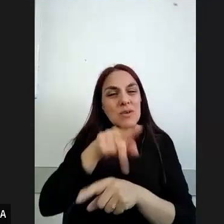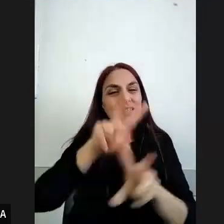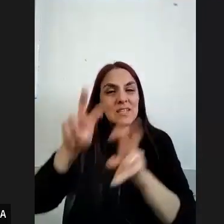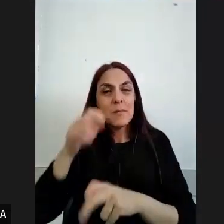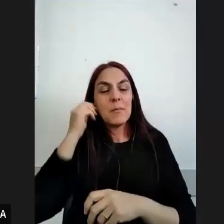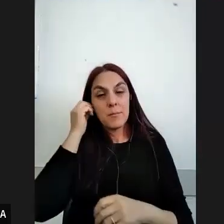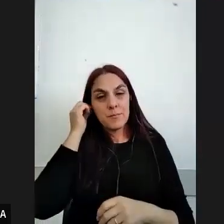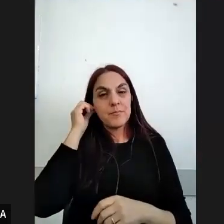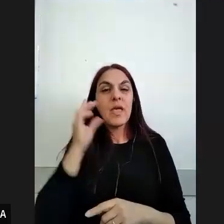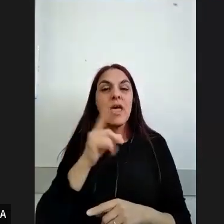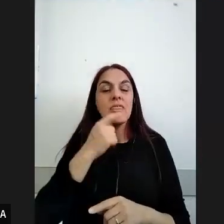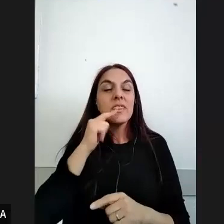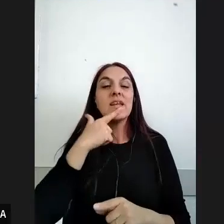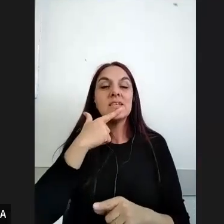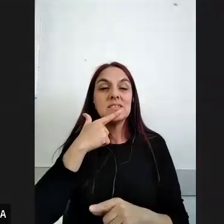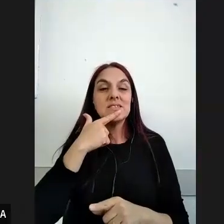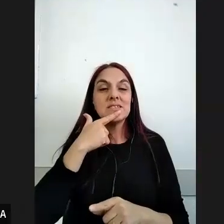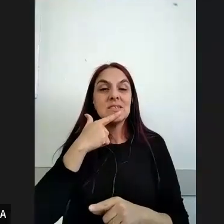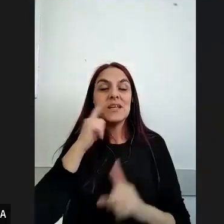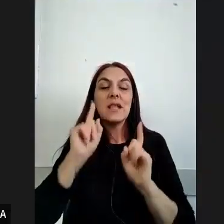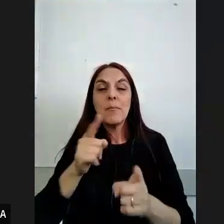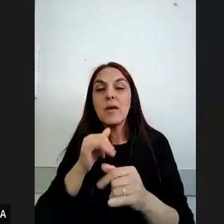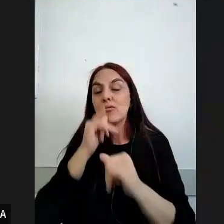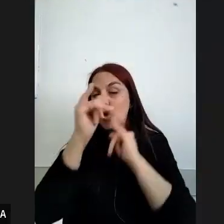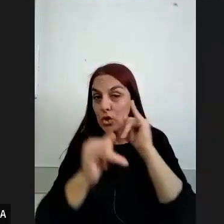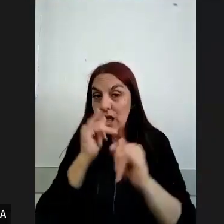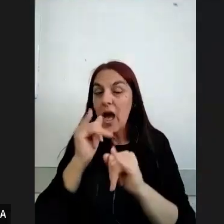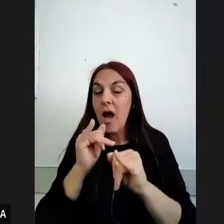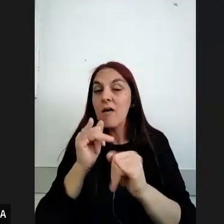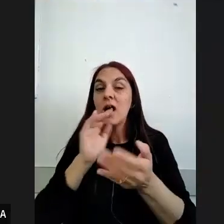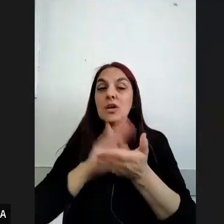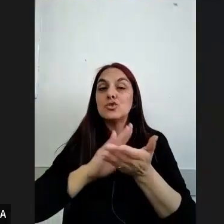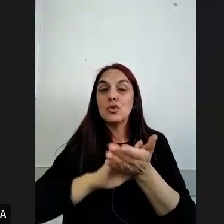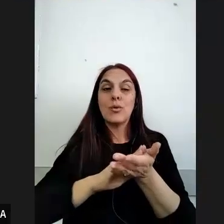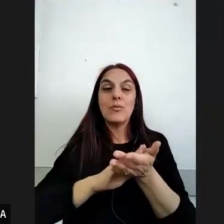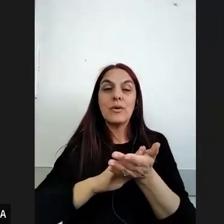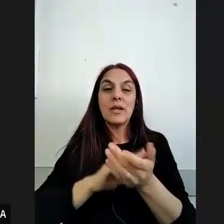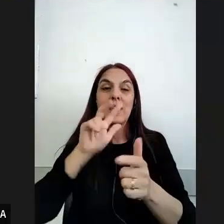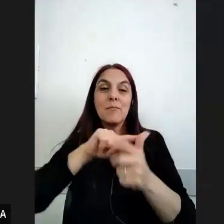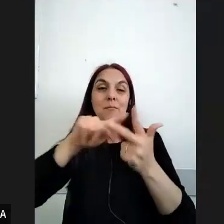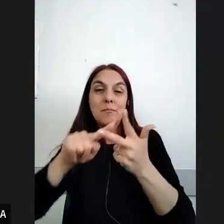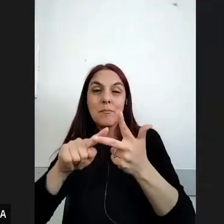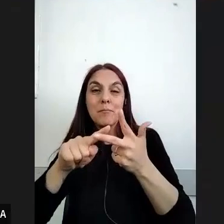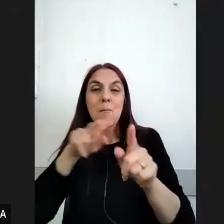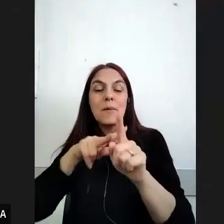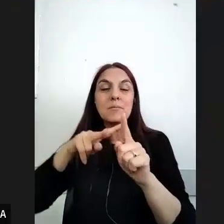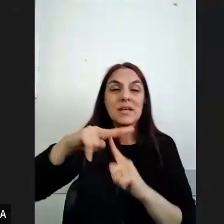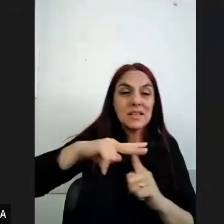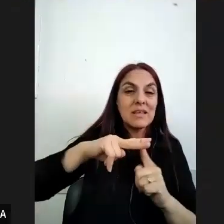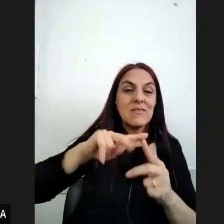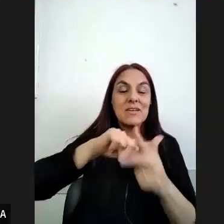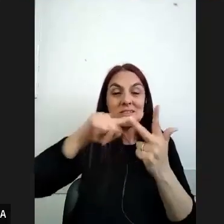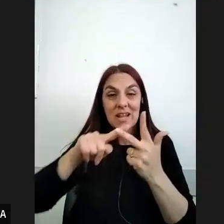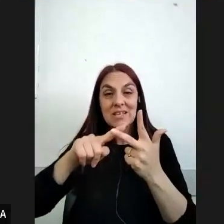ampliaba su toda su presentación y conceptualización en torno a las tres perspectivas subjetivista intersubjetivista